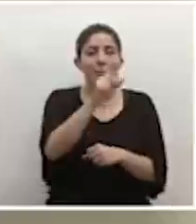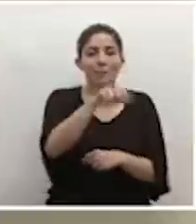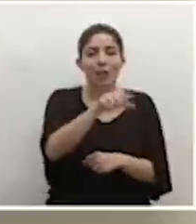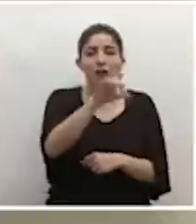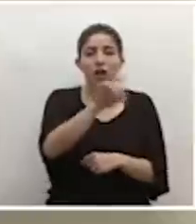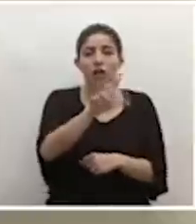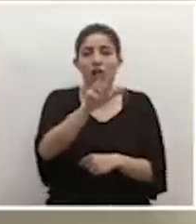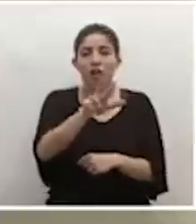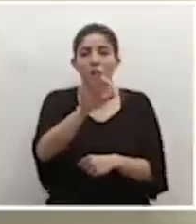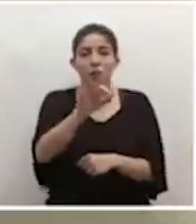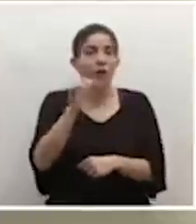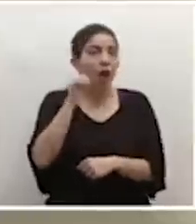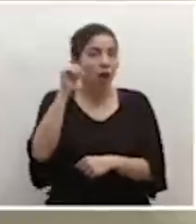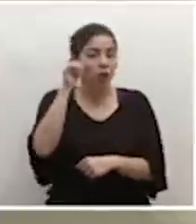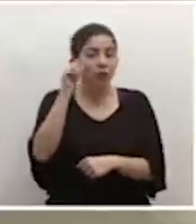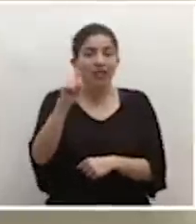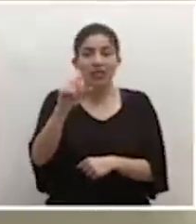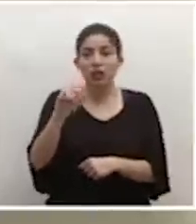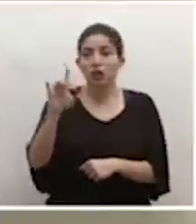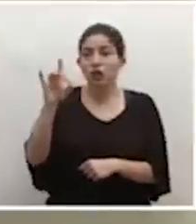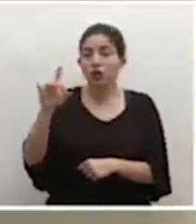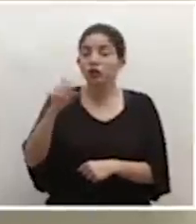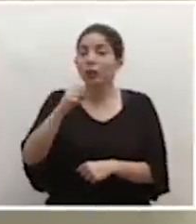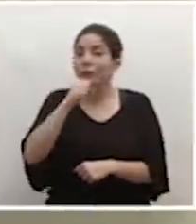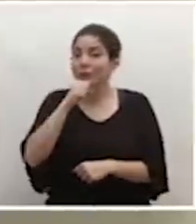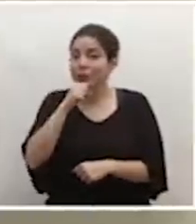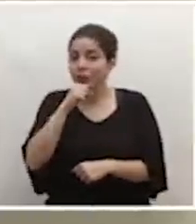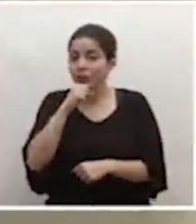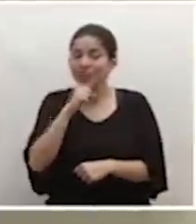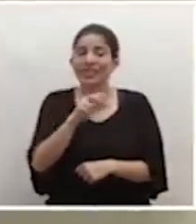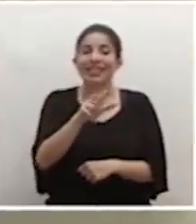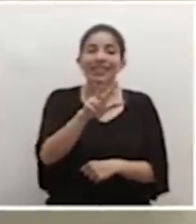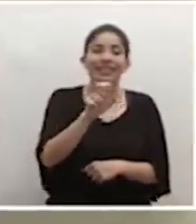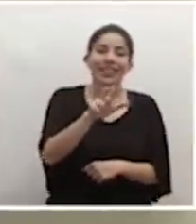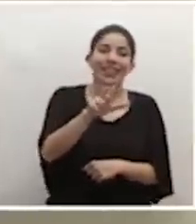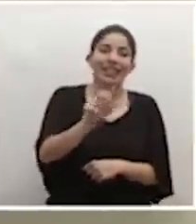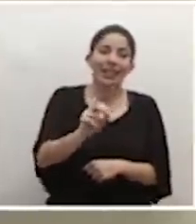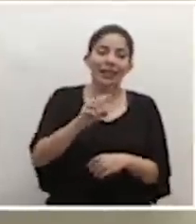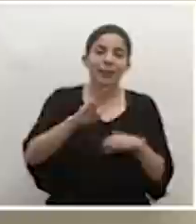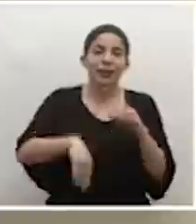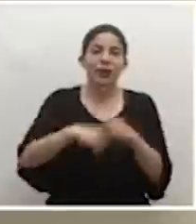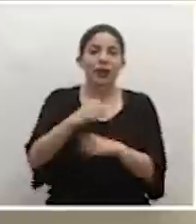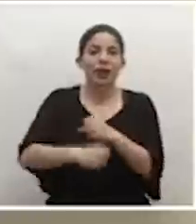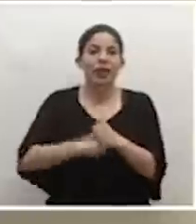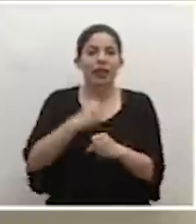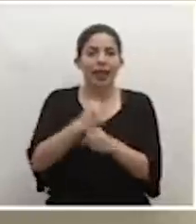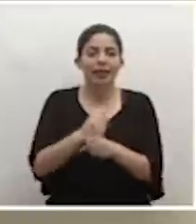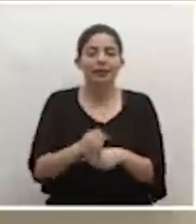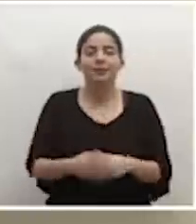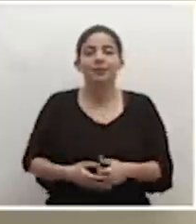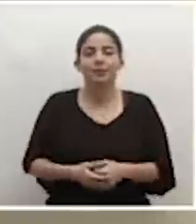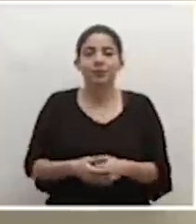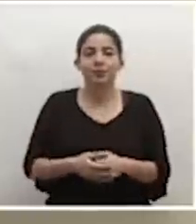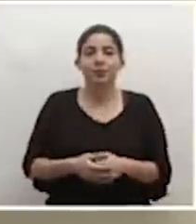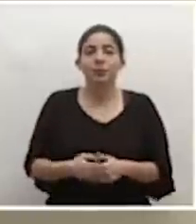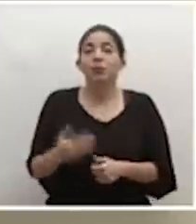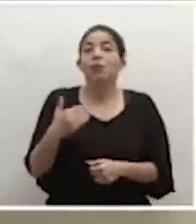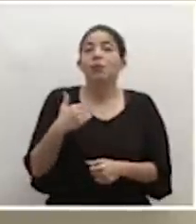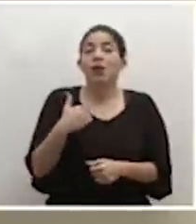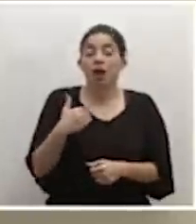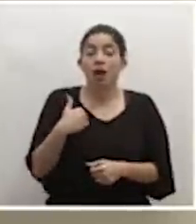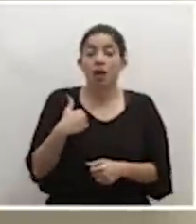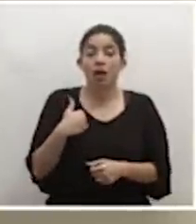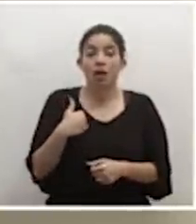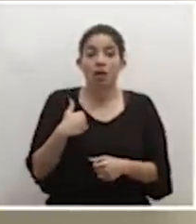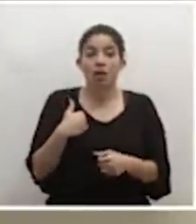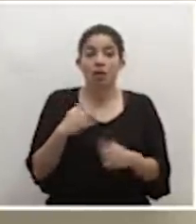adultos, 108 personas mayores y 330 menores de edad. Tenemos en